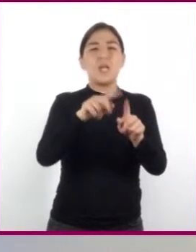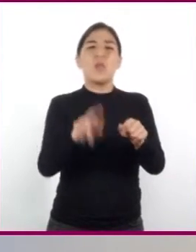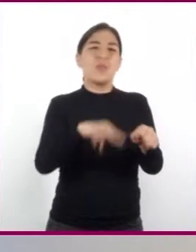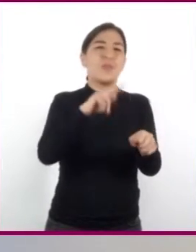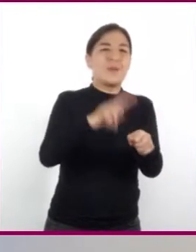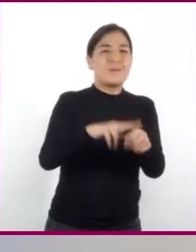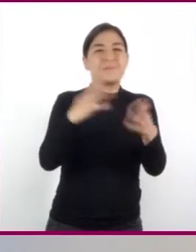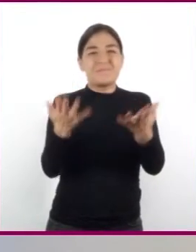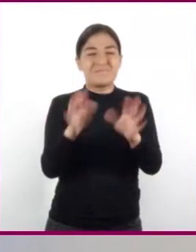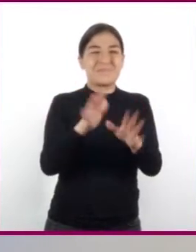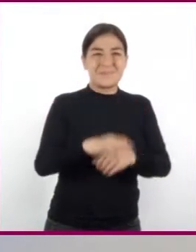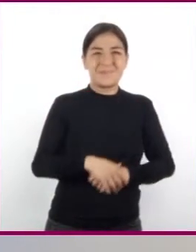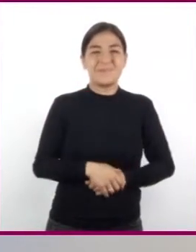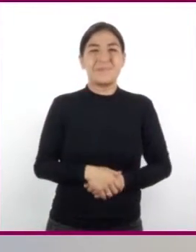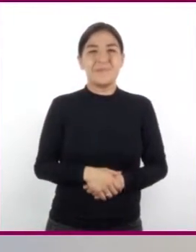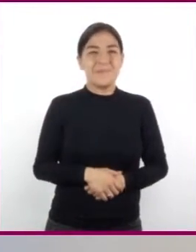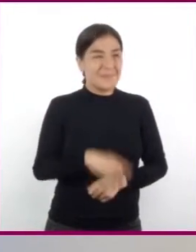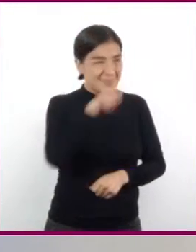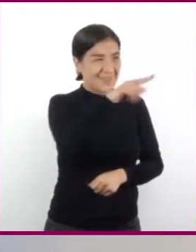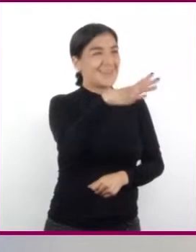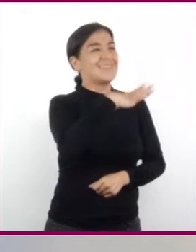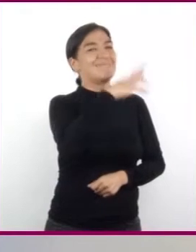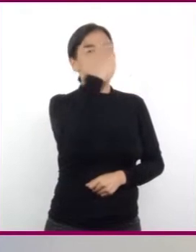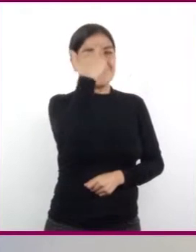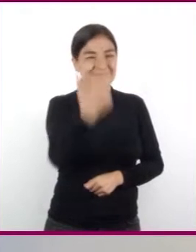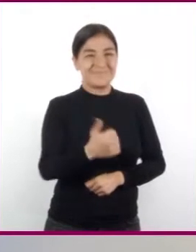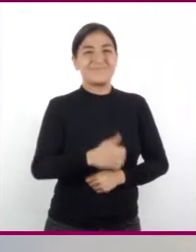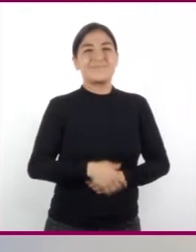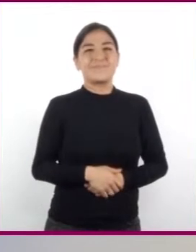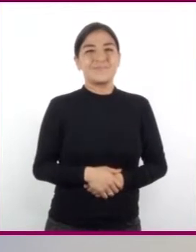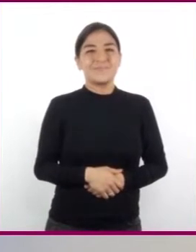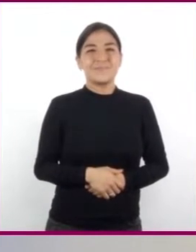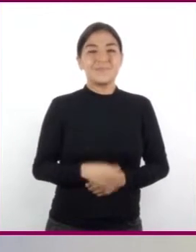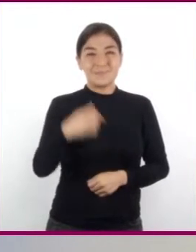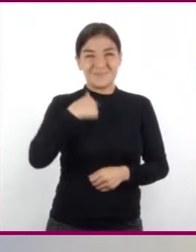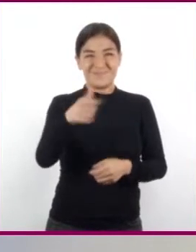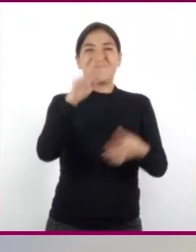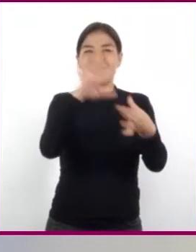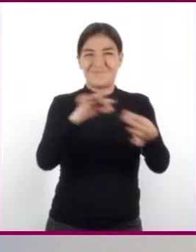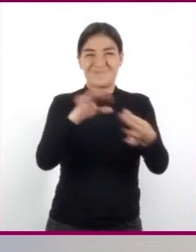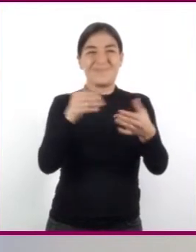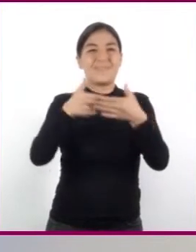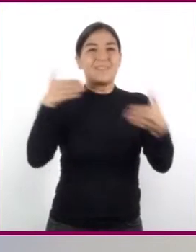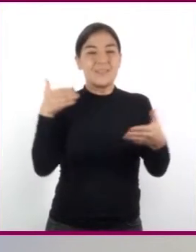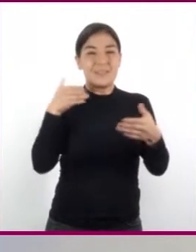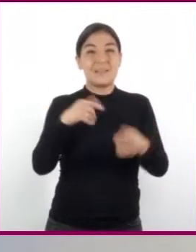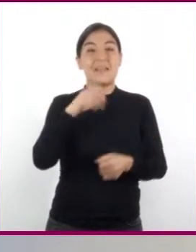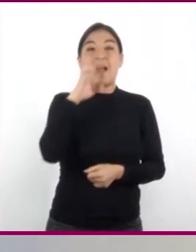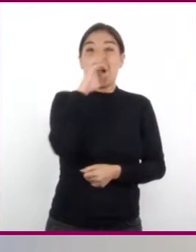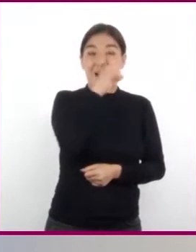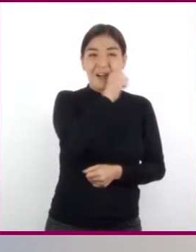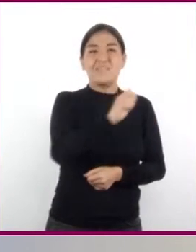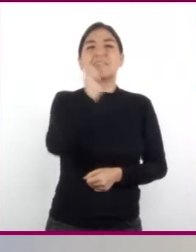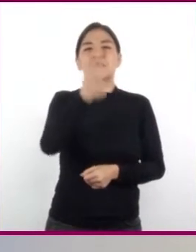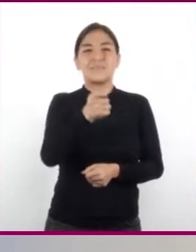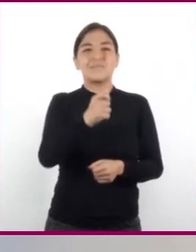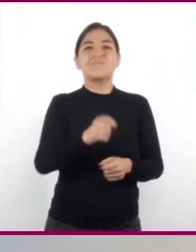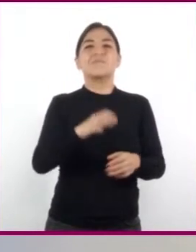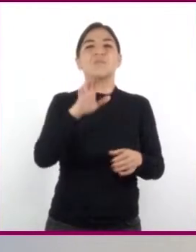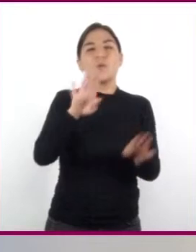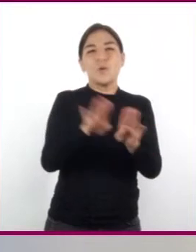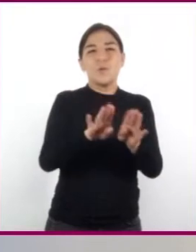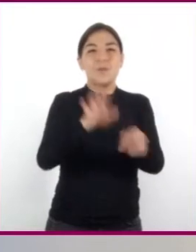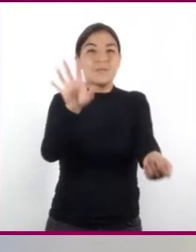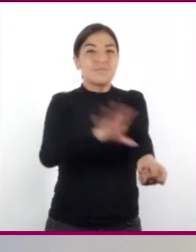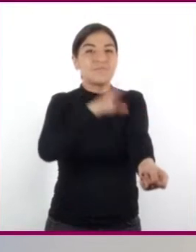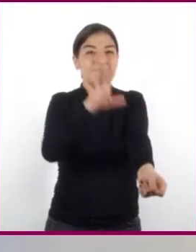ambos valores. Tienes mucha razón. Como te mencioné antes, el calor es una cantidad de